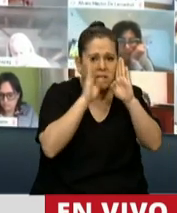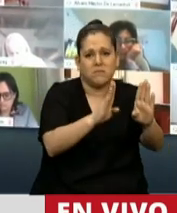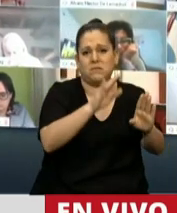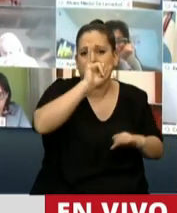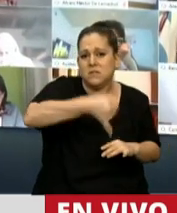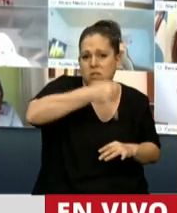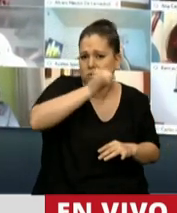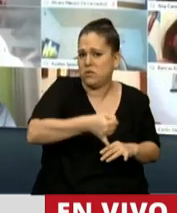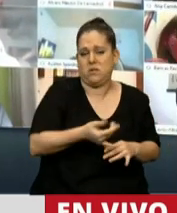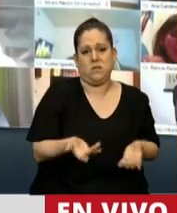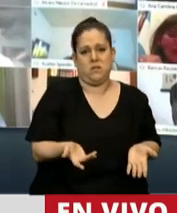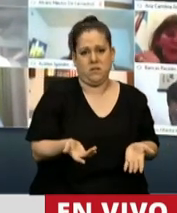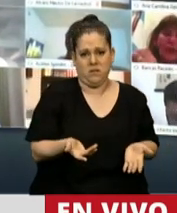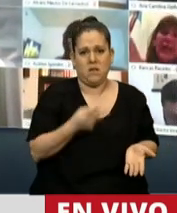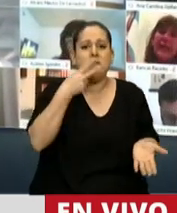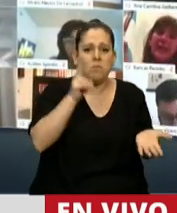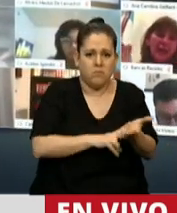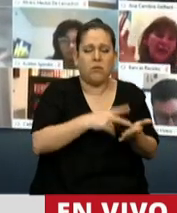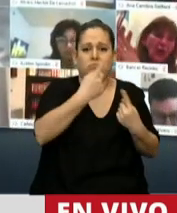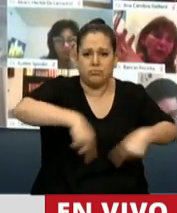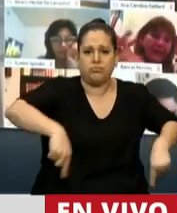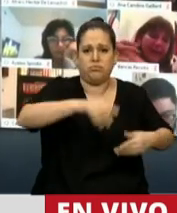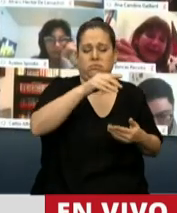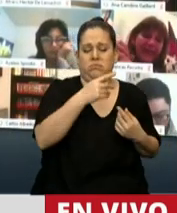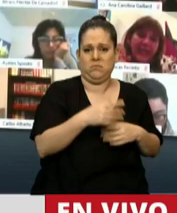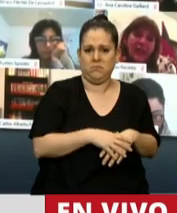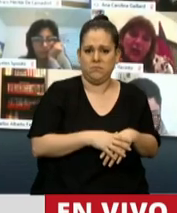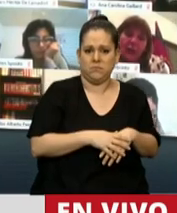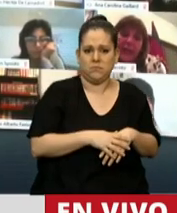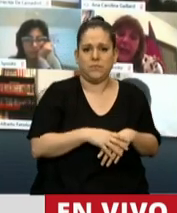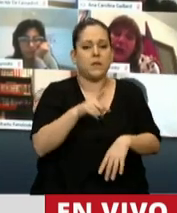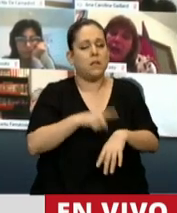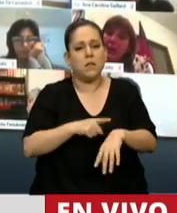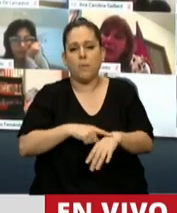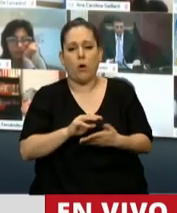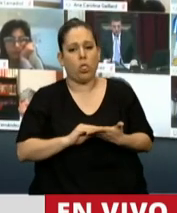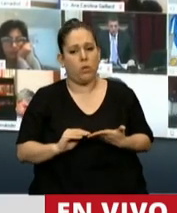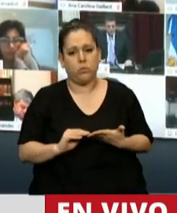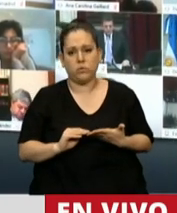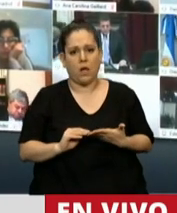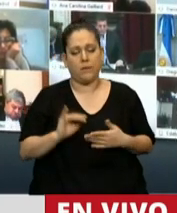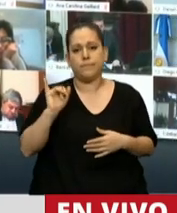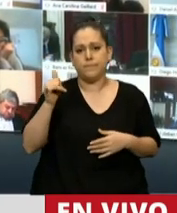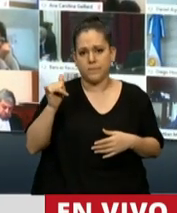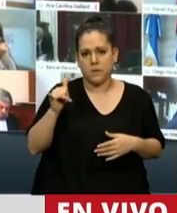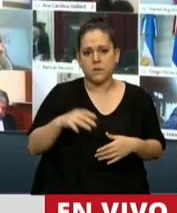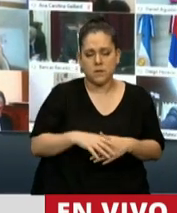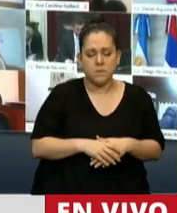cómo estar... Diputada, su tiempo, por favor. Sí, señor Presidente.